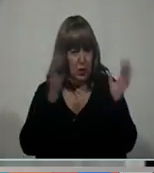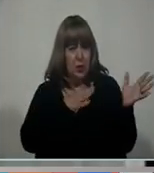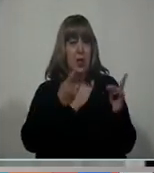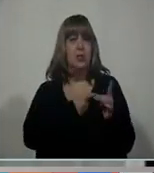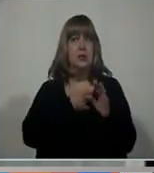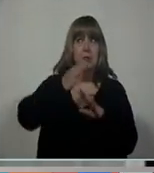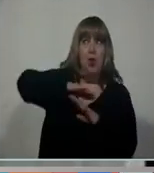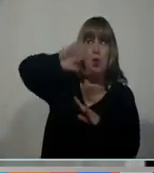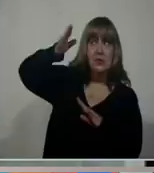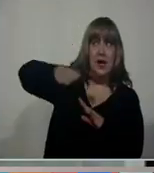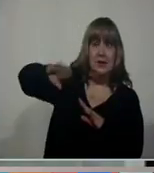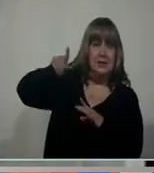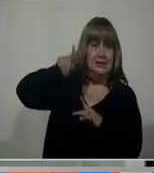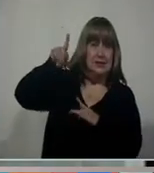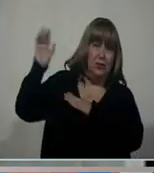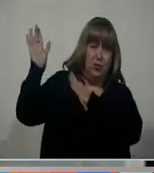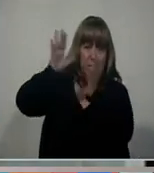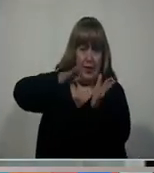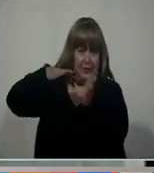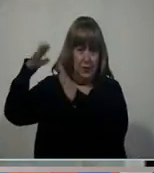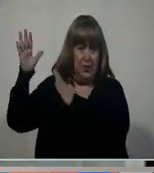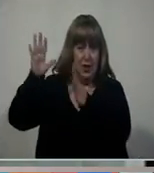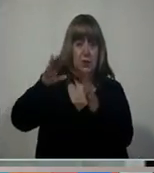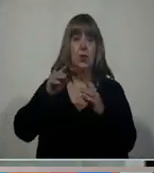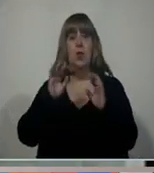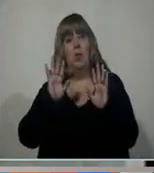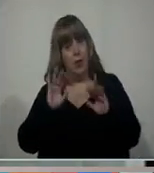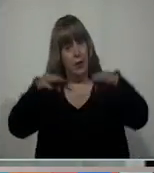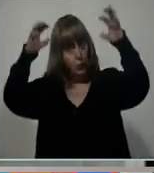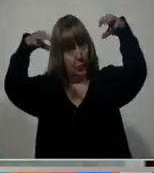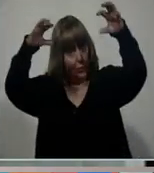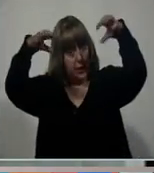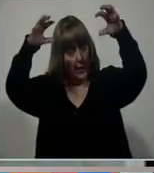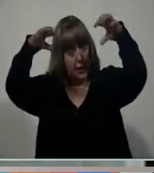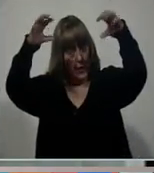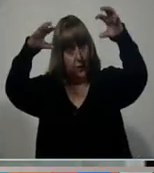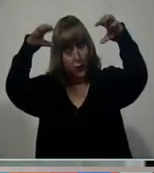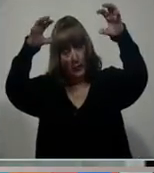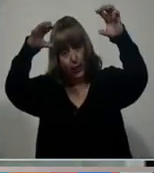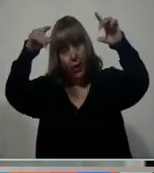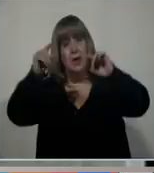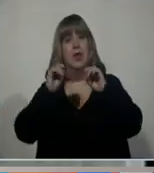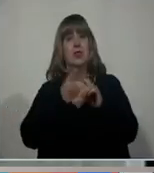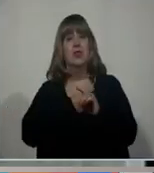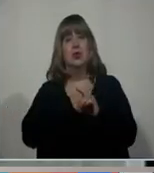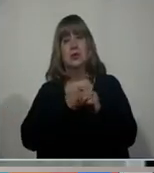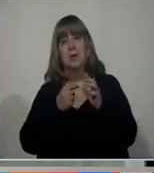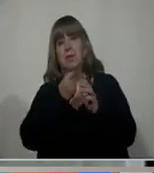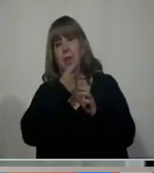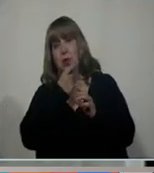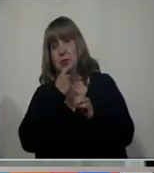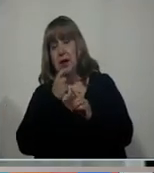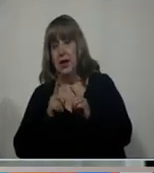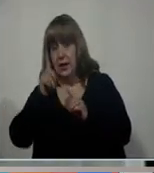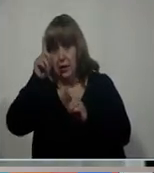montaña, algo de lo que venimos charlando, y también por la probabilidad de lluvias intensas en el este y en el sur de la provincia de